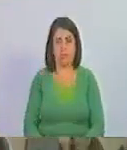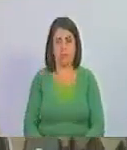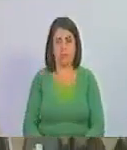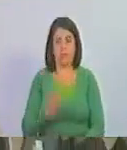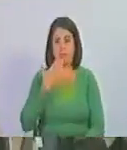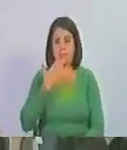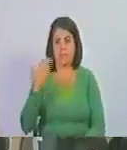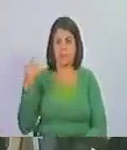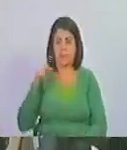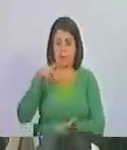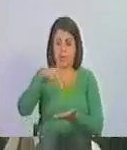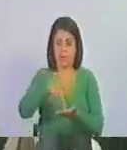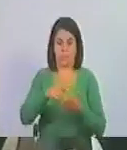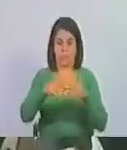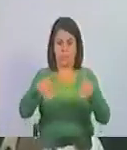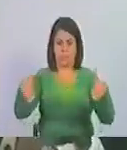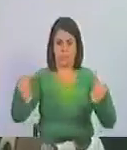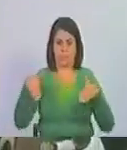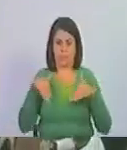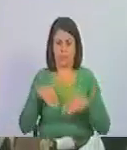Solicitado el ordenador, se le concede.